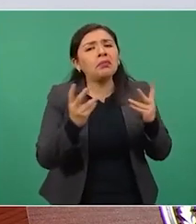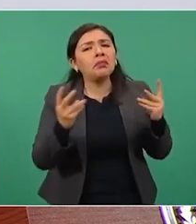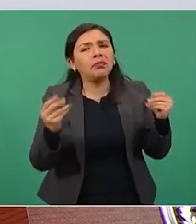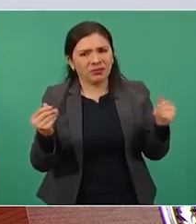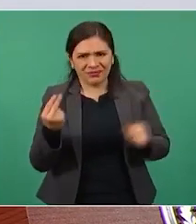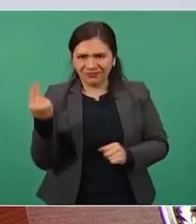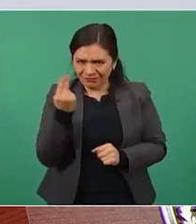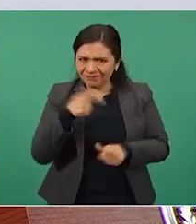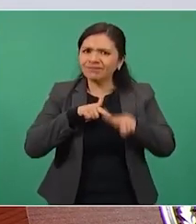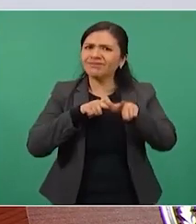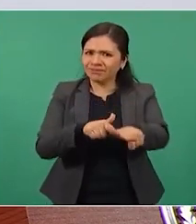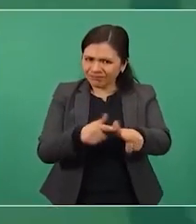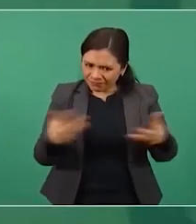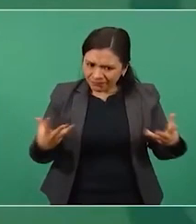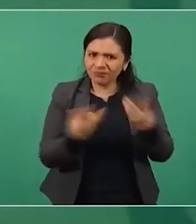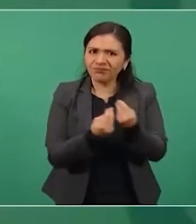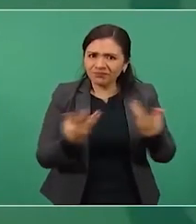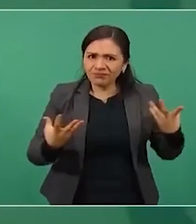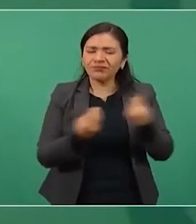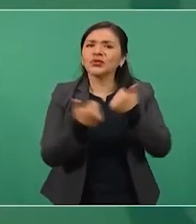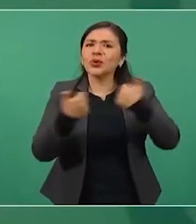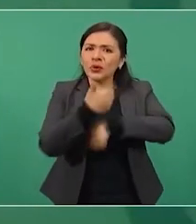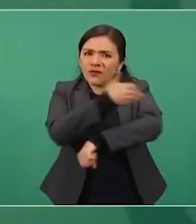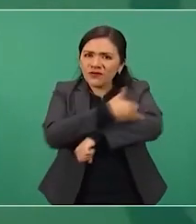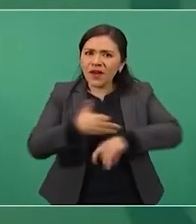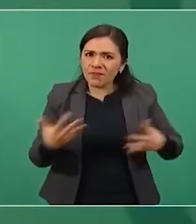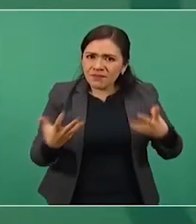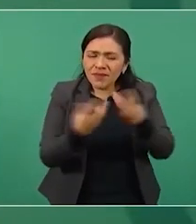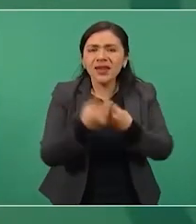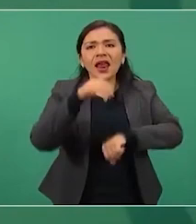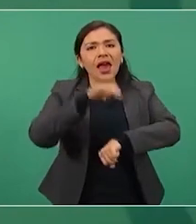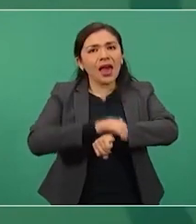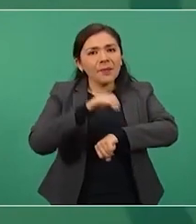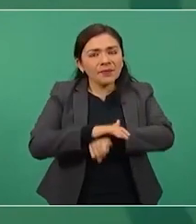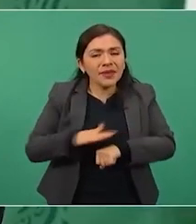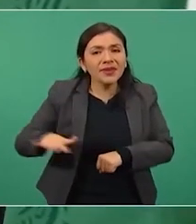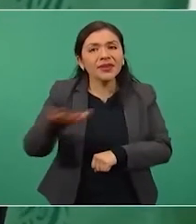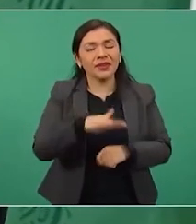hay que procurarlos, con los familiares, con los amigos.